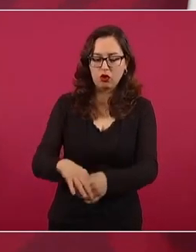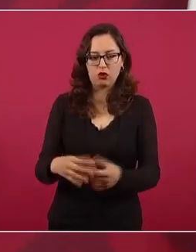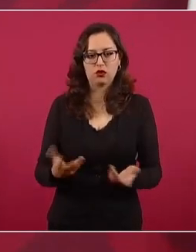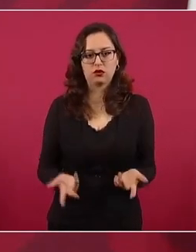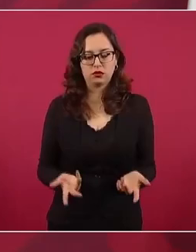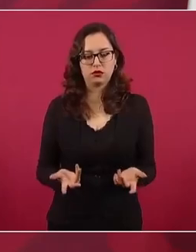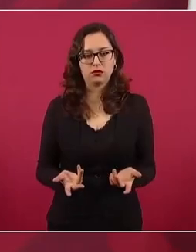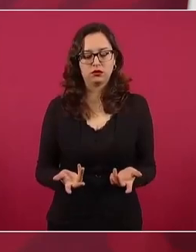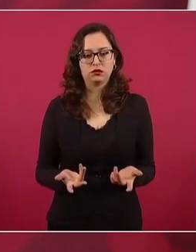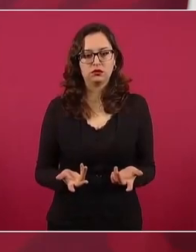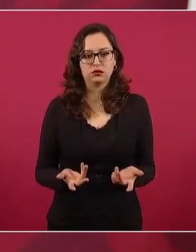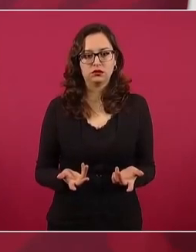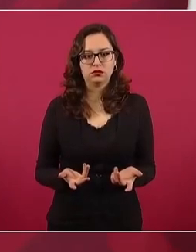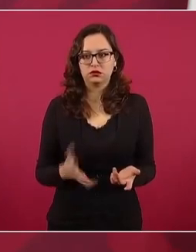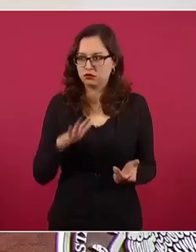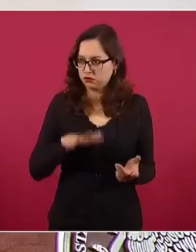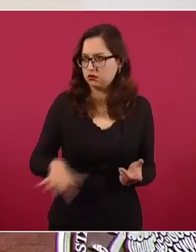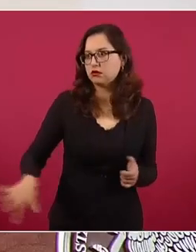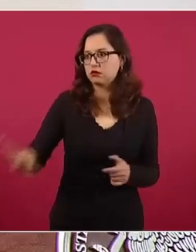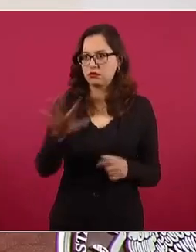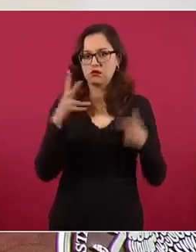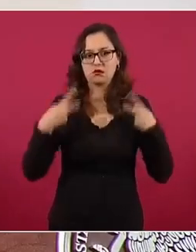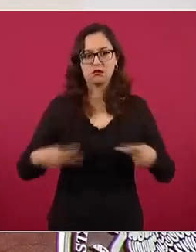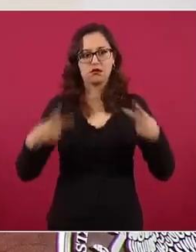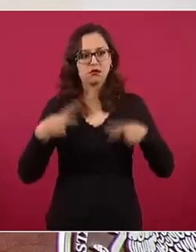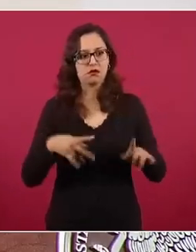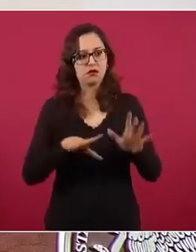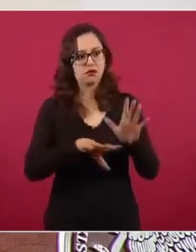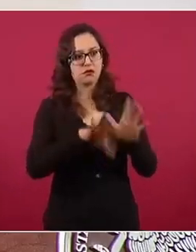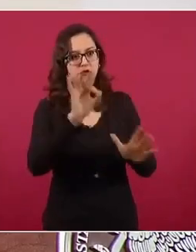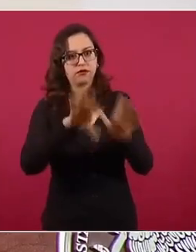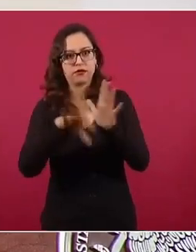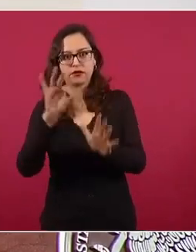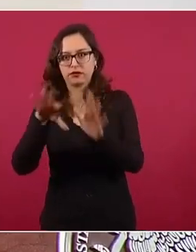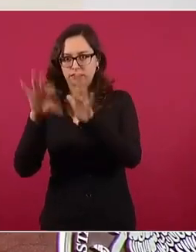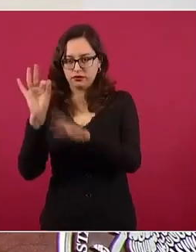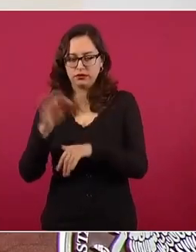democráticamente, que no tengamos 500